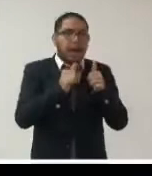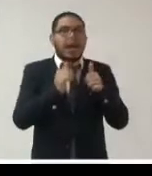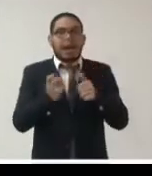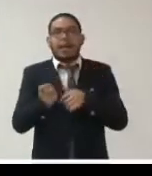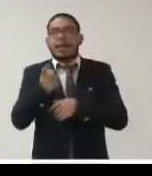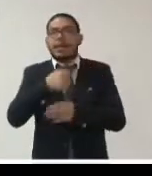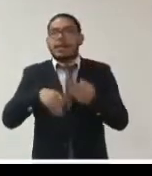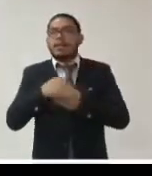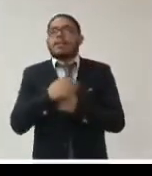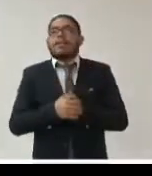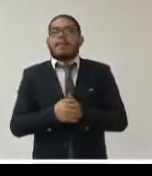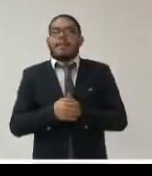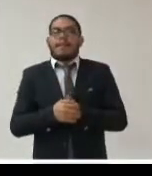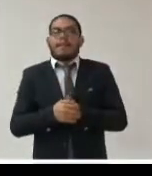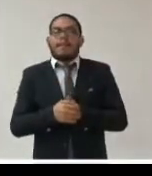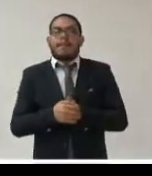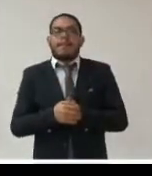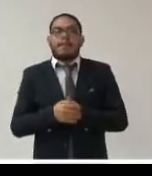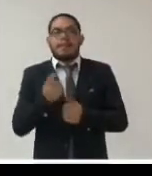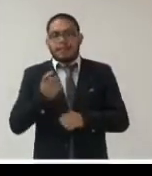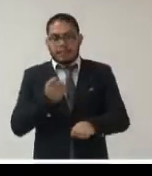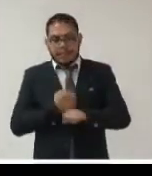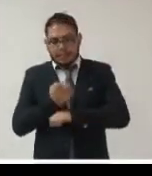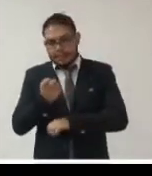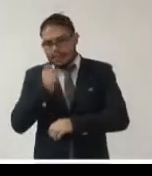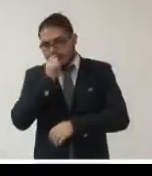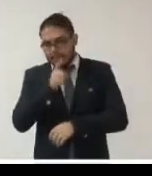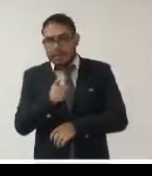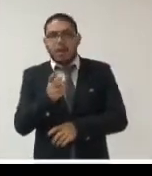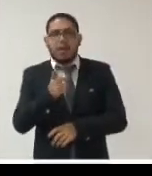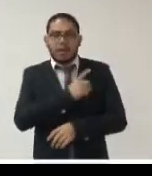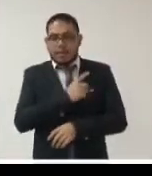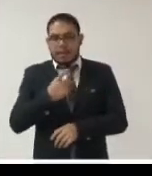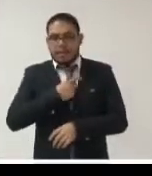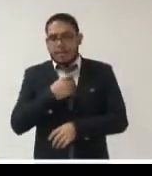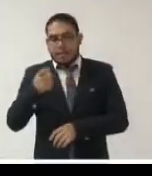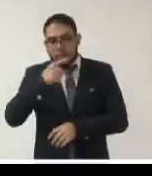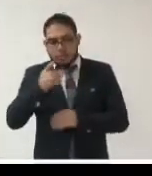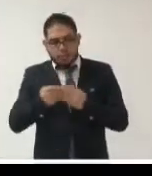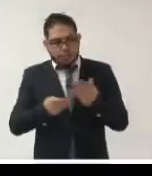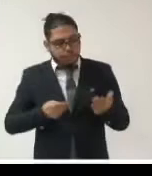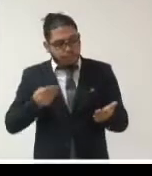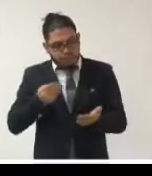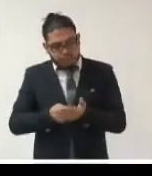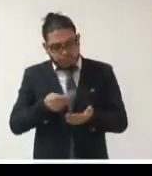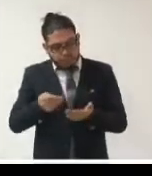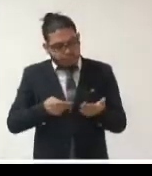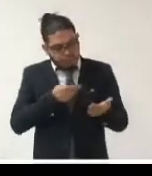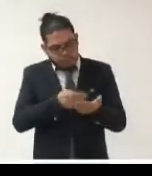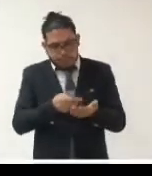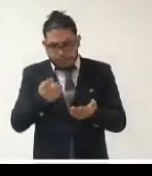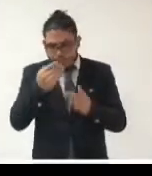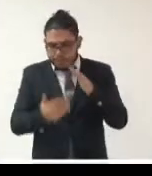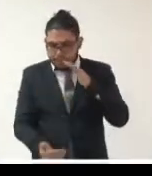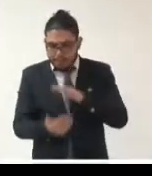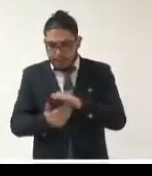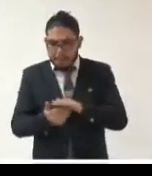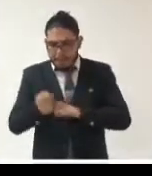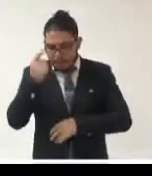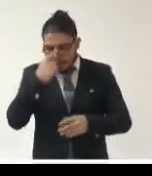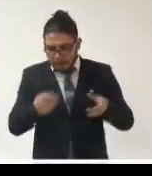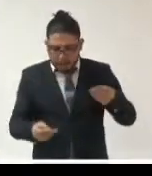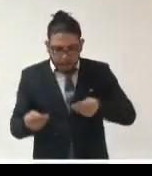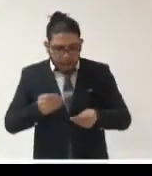de los órganos garantes estatales creo que debe de hoy ponerse sobre la mesa para atenciones de